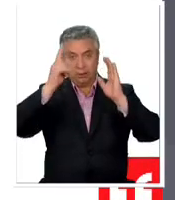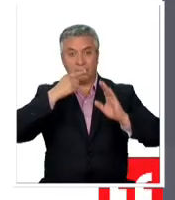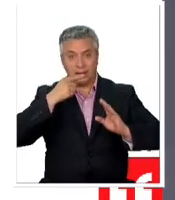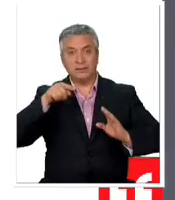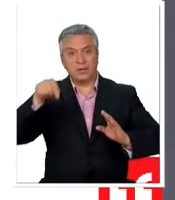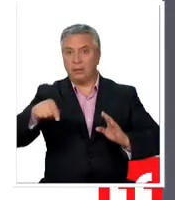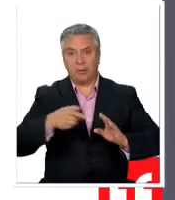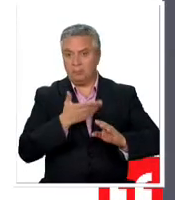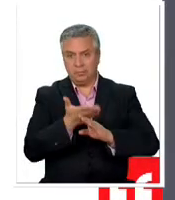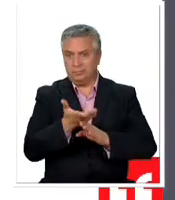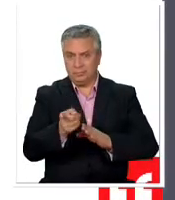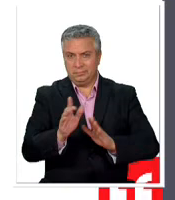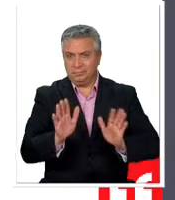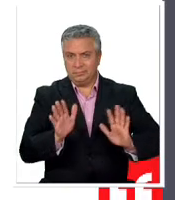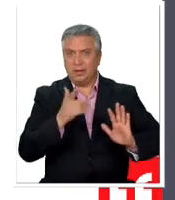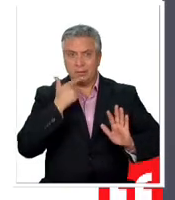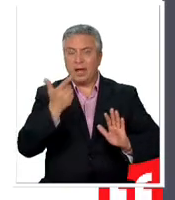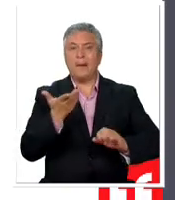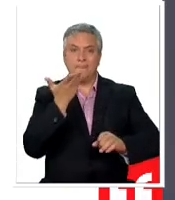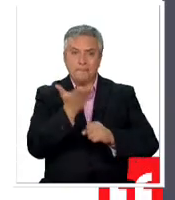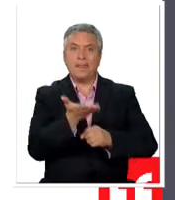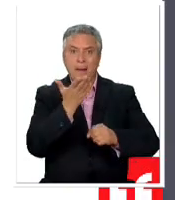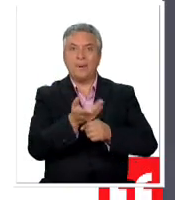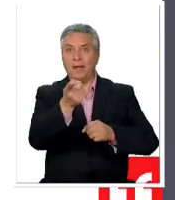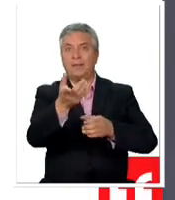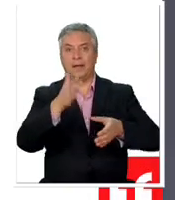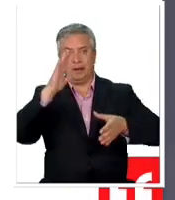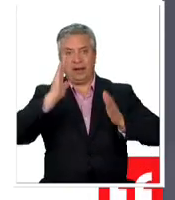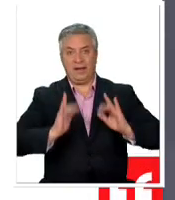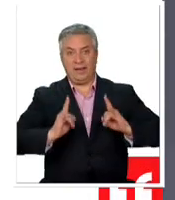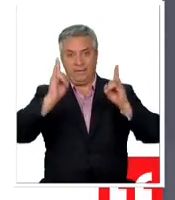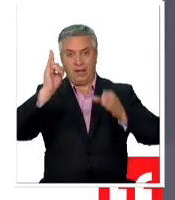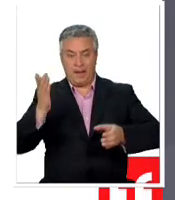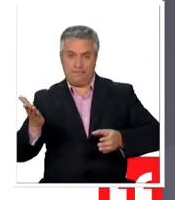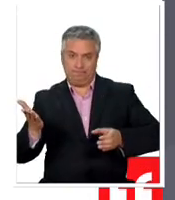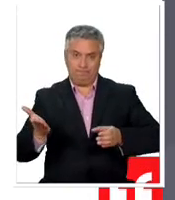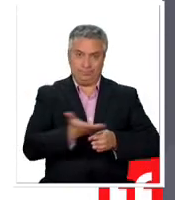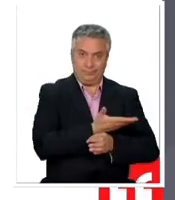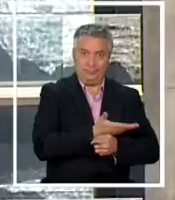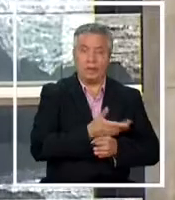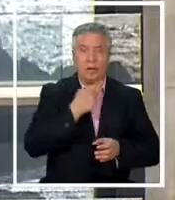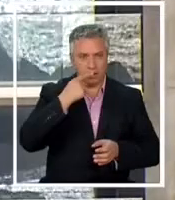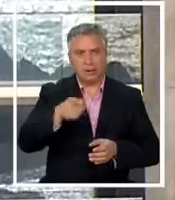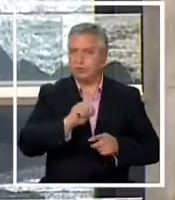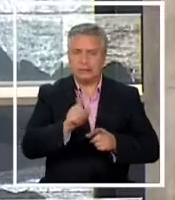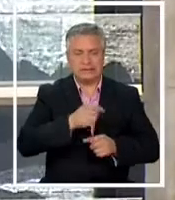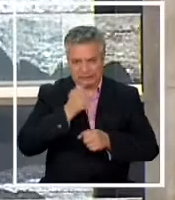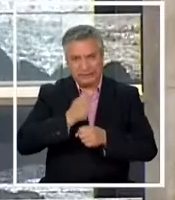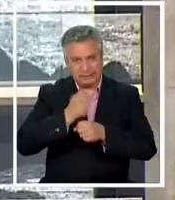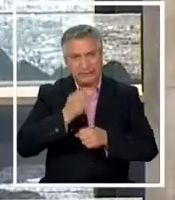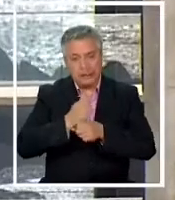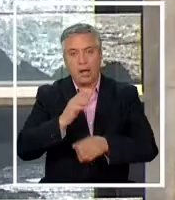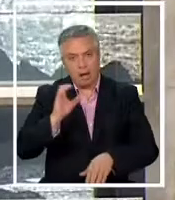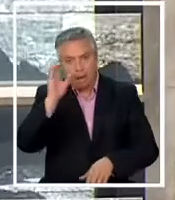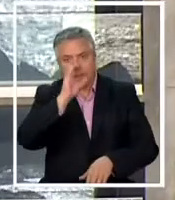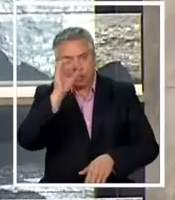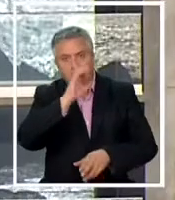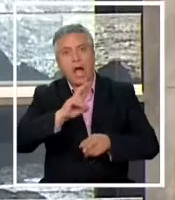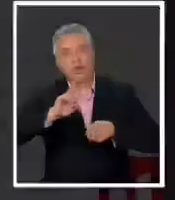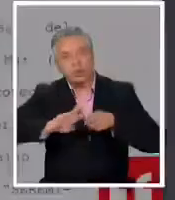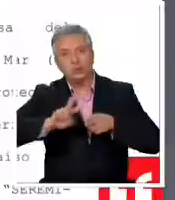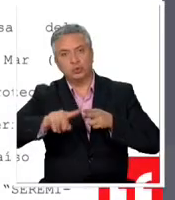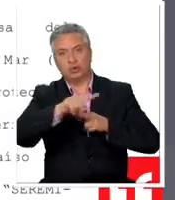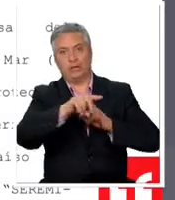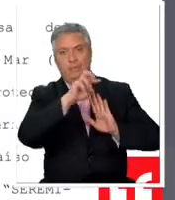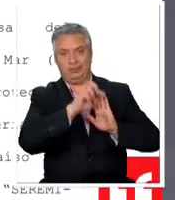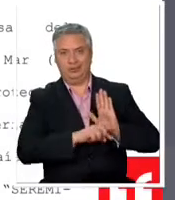solicitud del detractor que pedía demoler el edificio y asegura que seguirán trabajando para obtener una solución a este proyecto